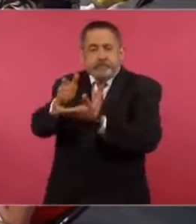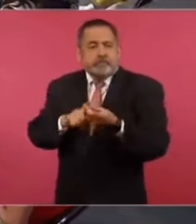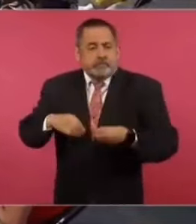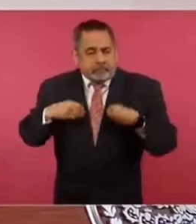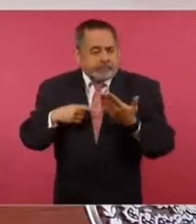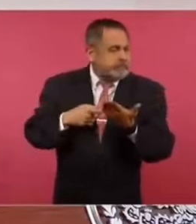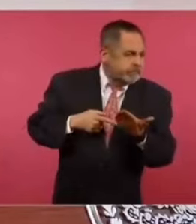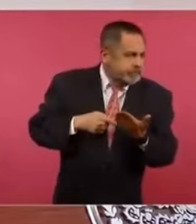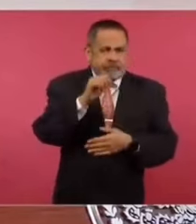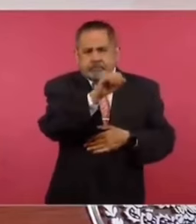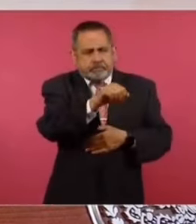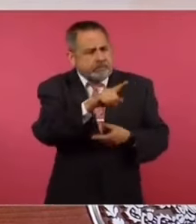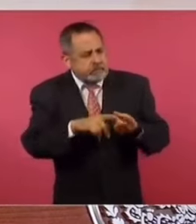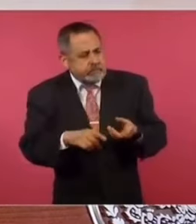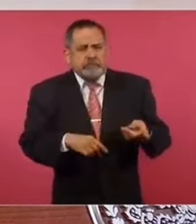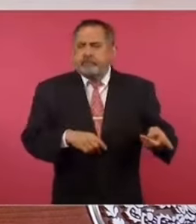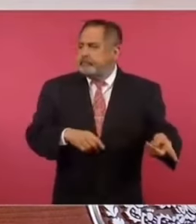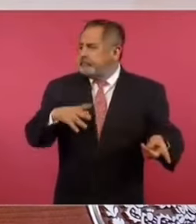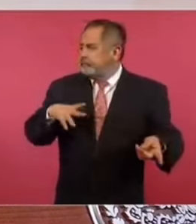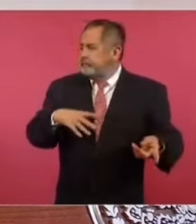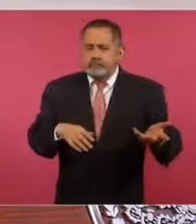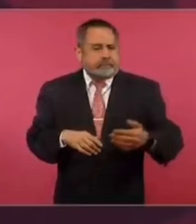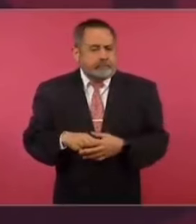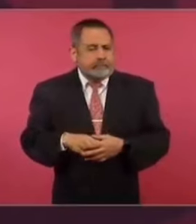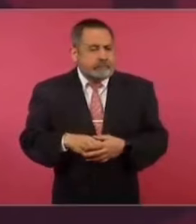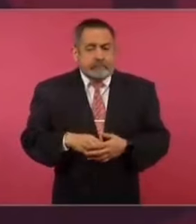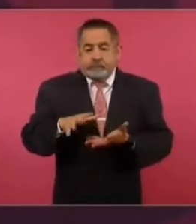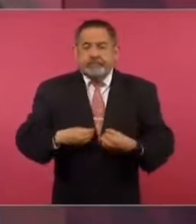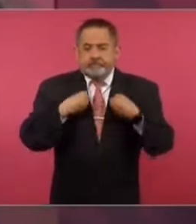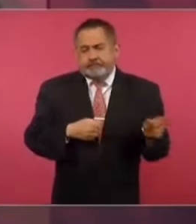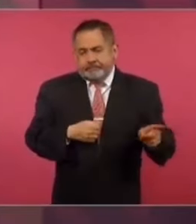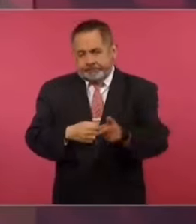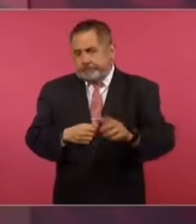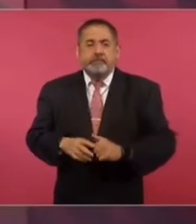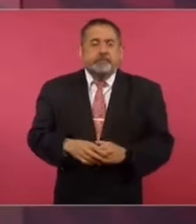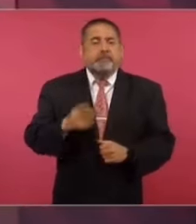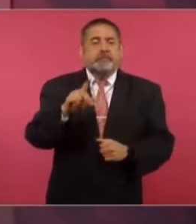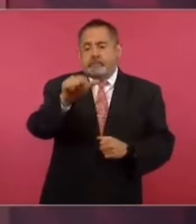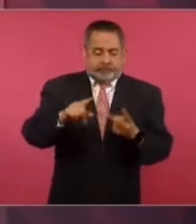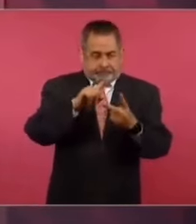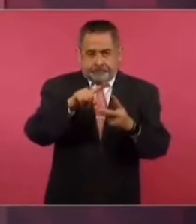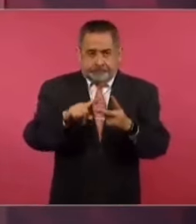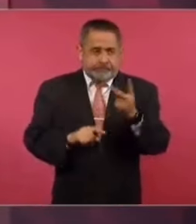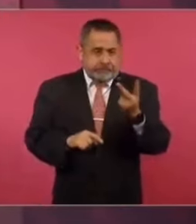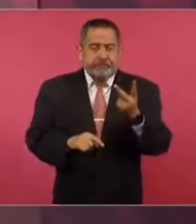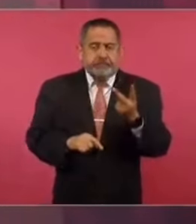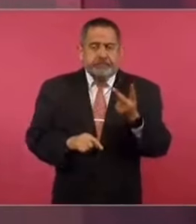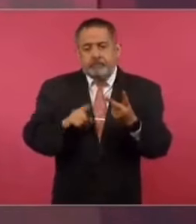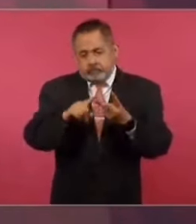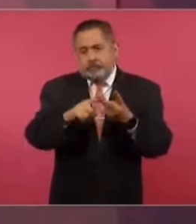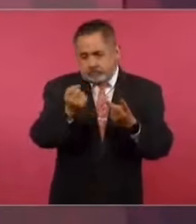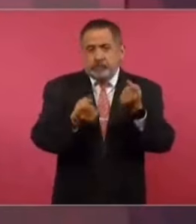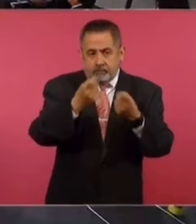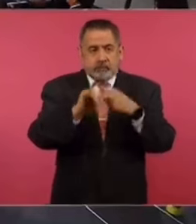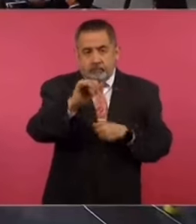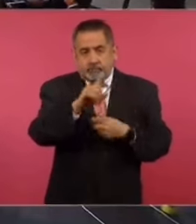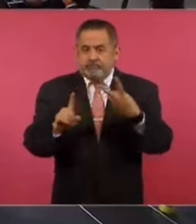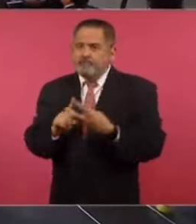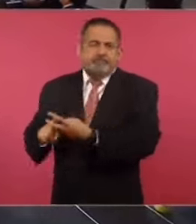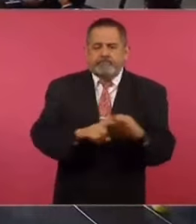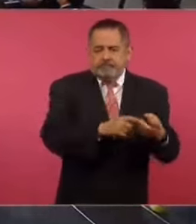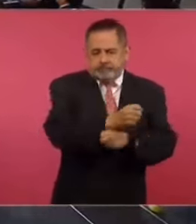que la mayoría no tiene que ver con violencia, pero luego hay los que sí tienen que ver con violencia